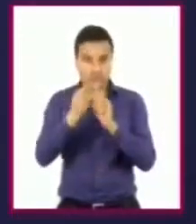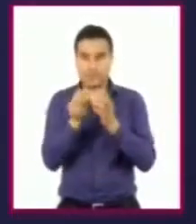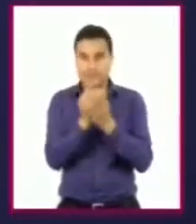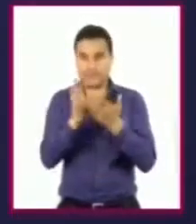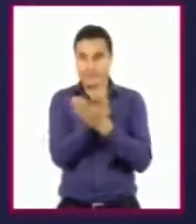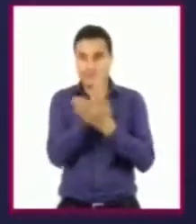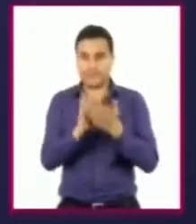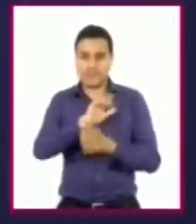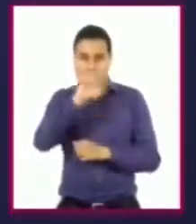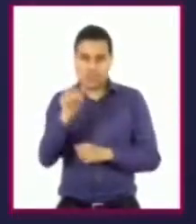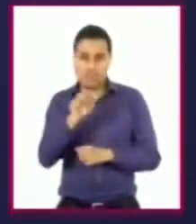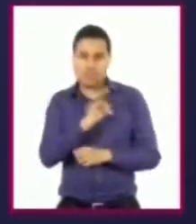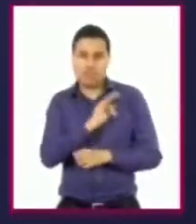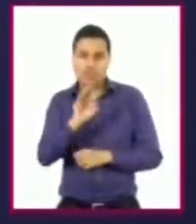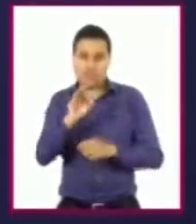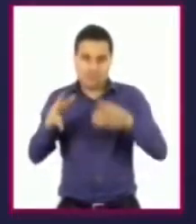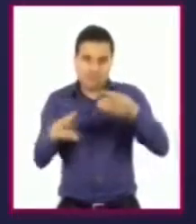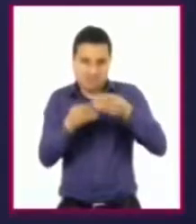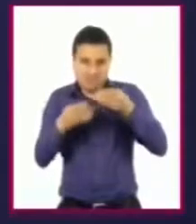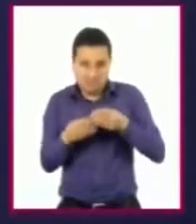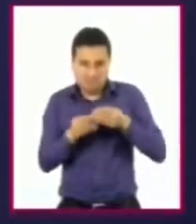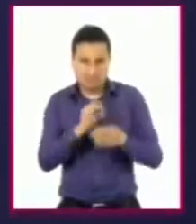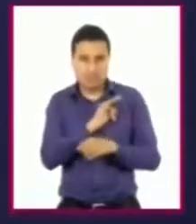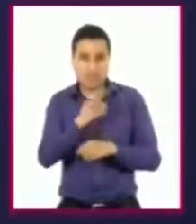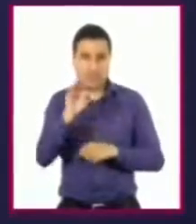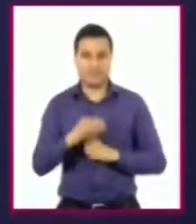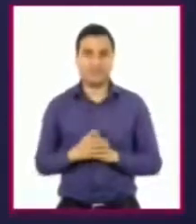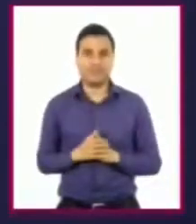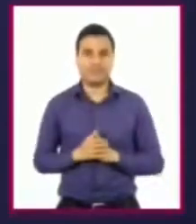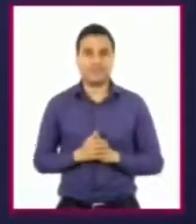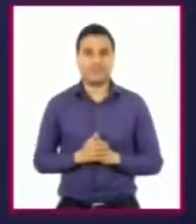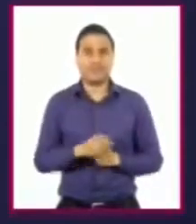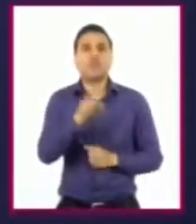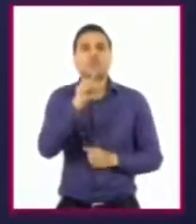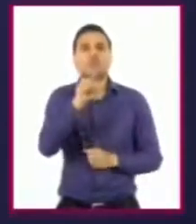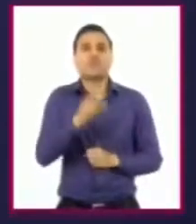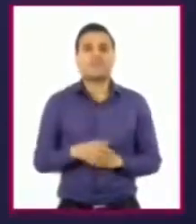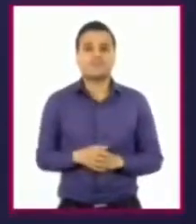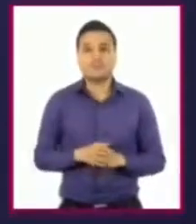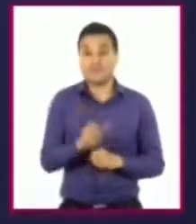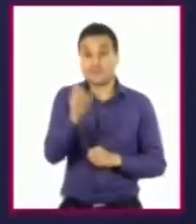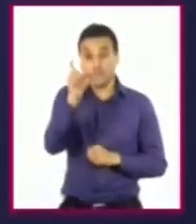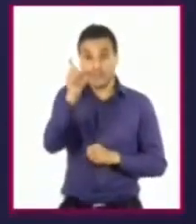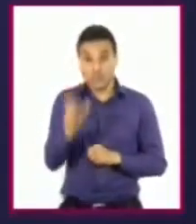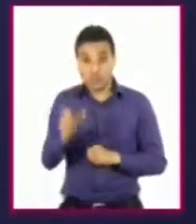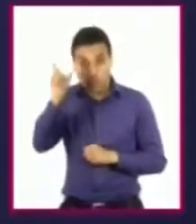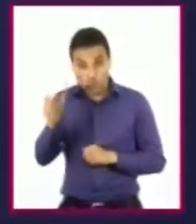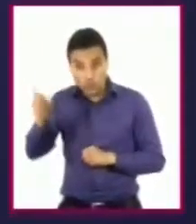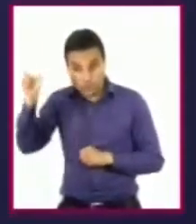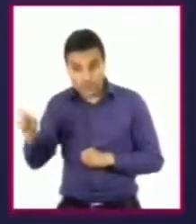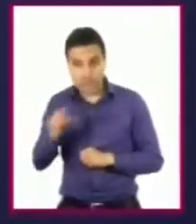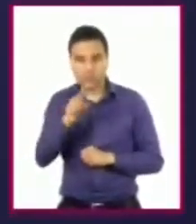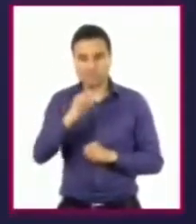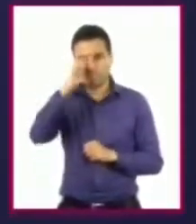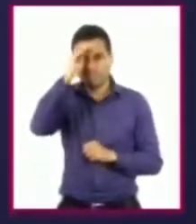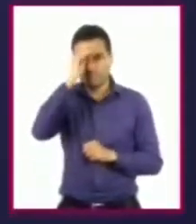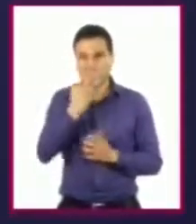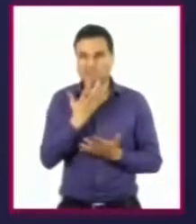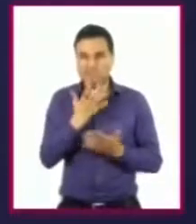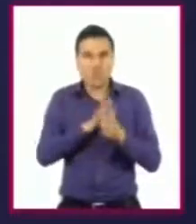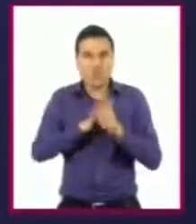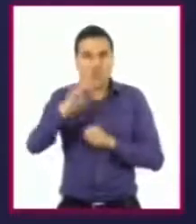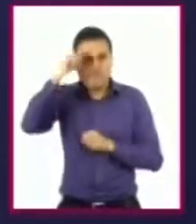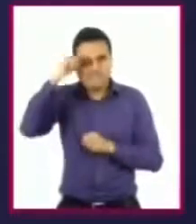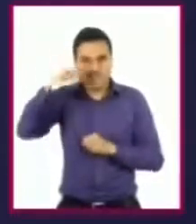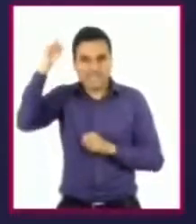añadir otros que logren identificar. Elijan en cada columna las capacidades que se les facilitan. Les